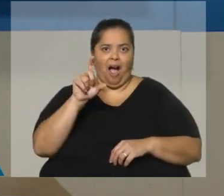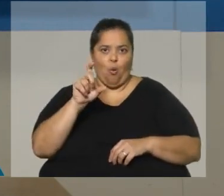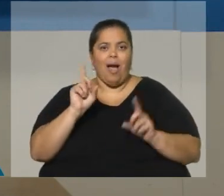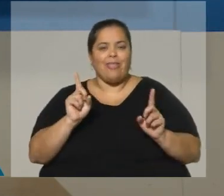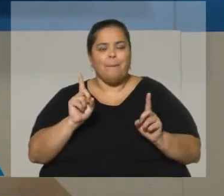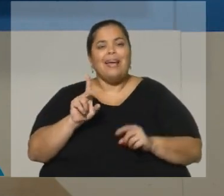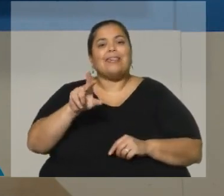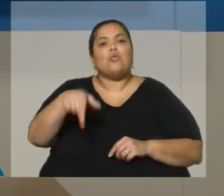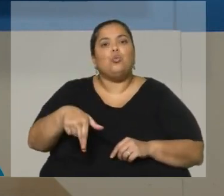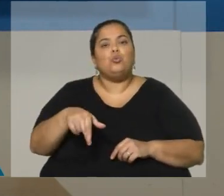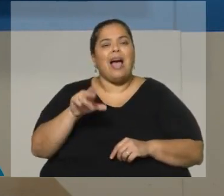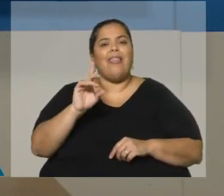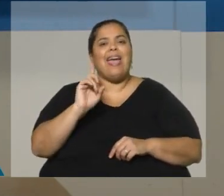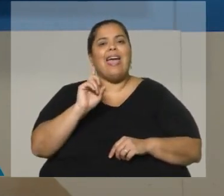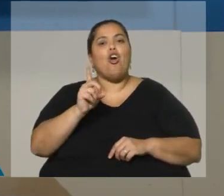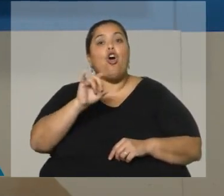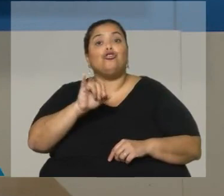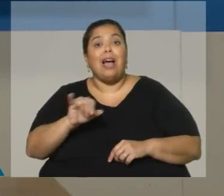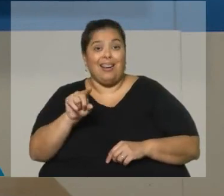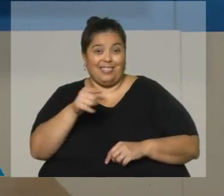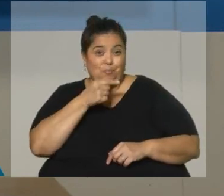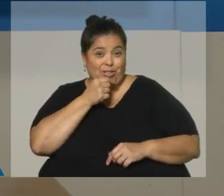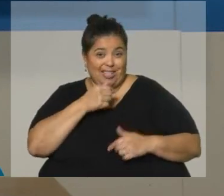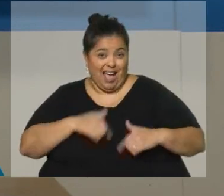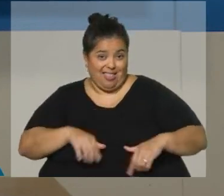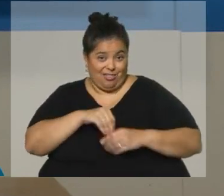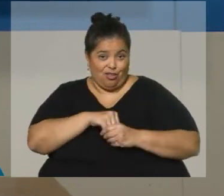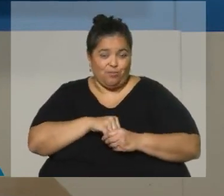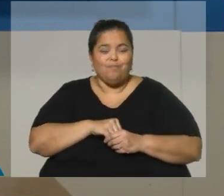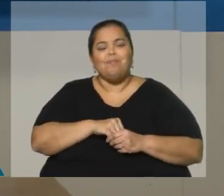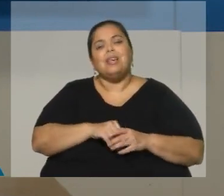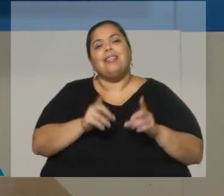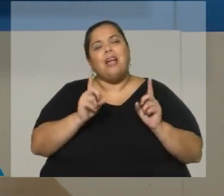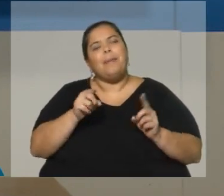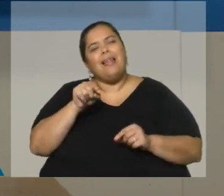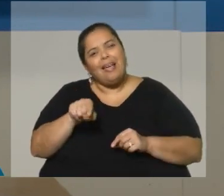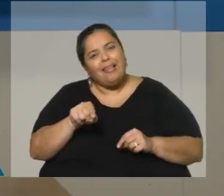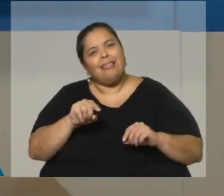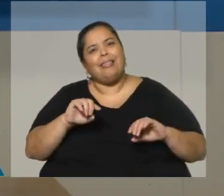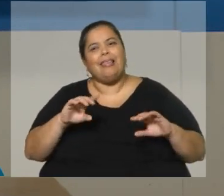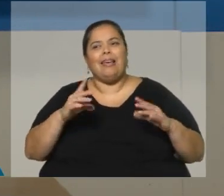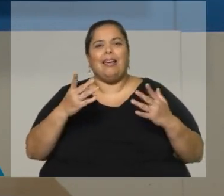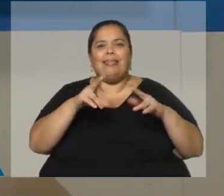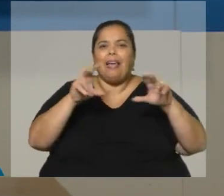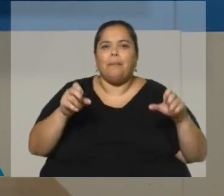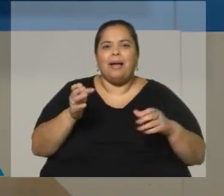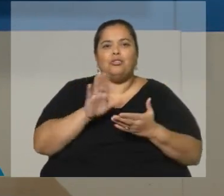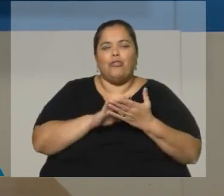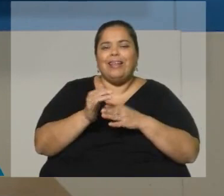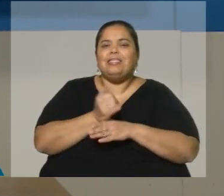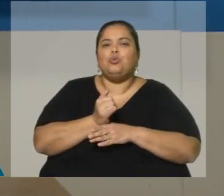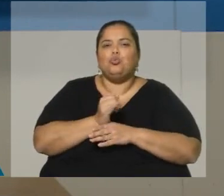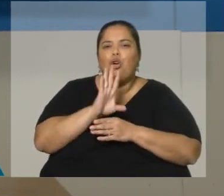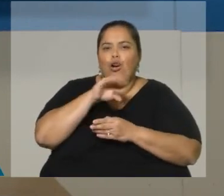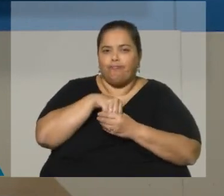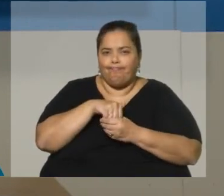renuncia de Santiago González. Pero me parecía que desde el punto de vista institucional era importante un breve repaso, un breve